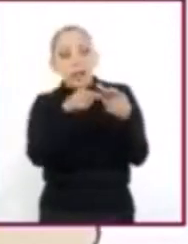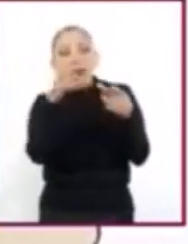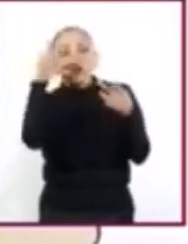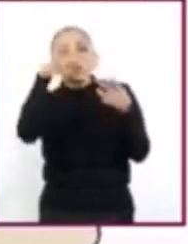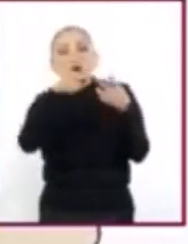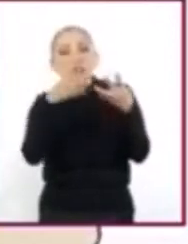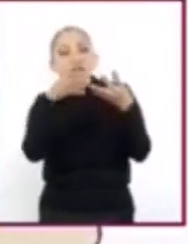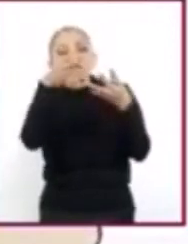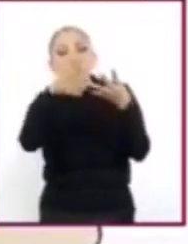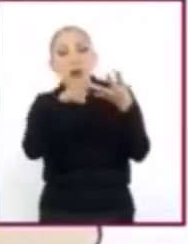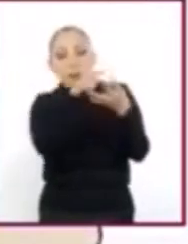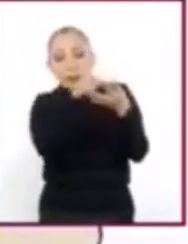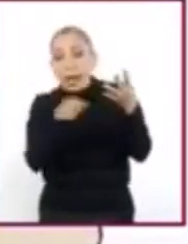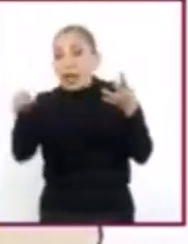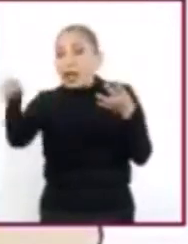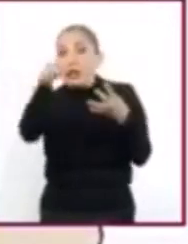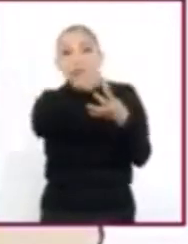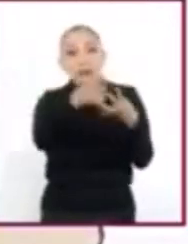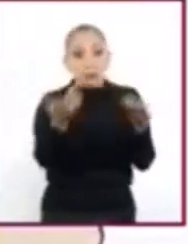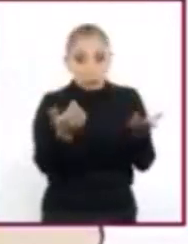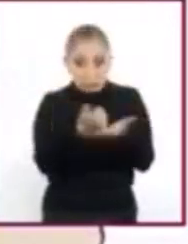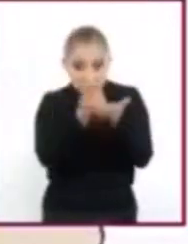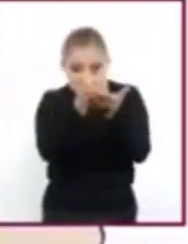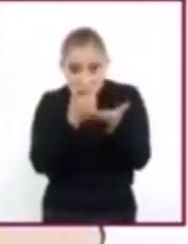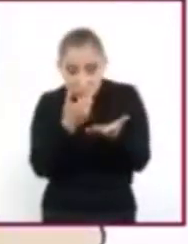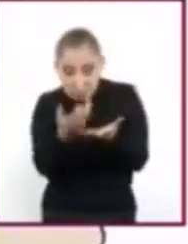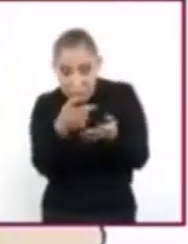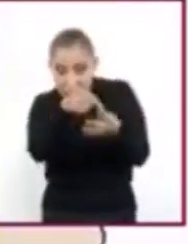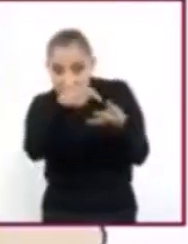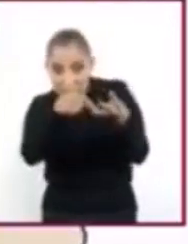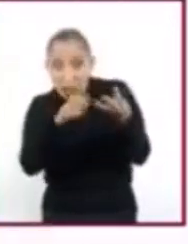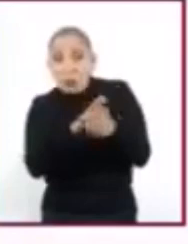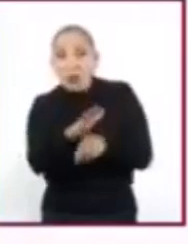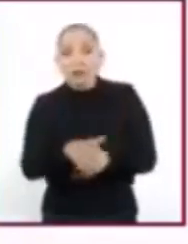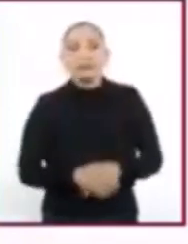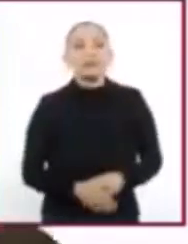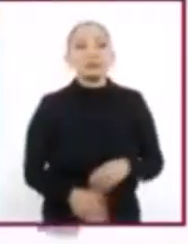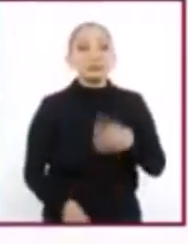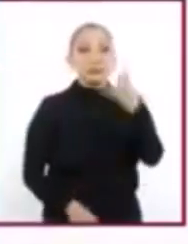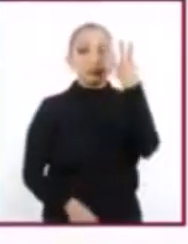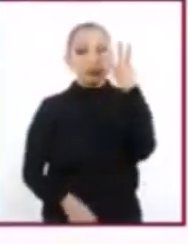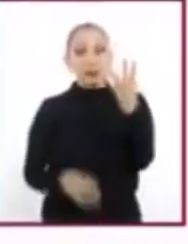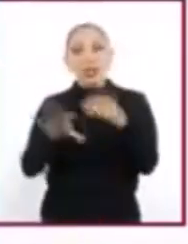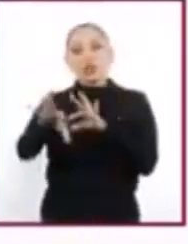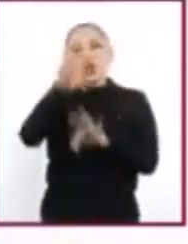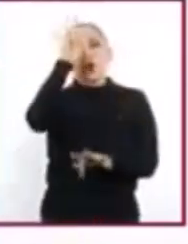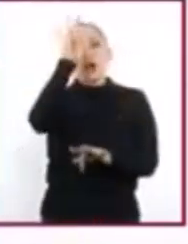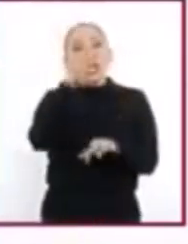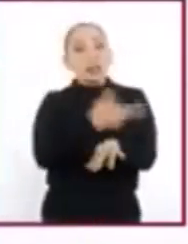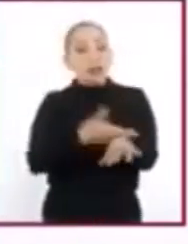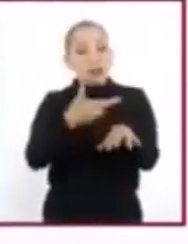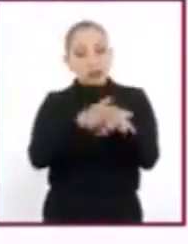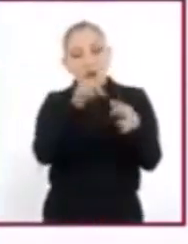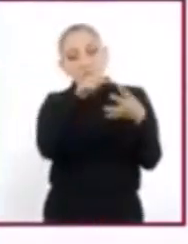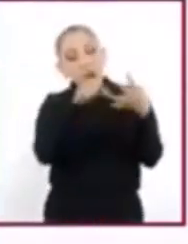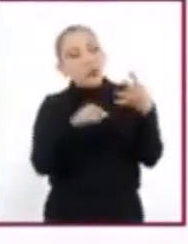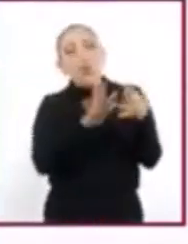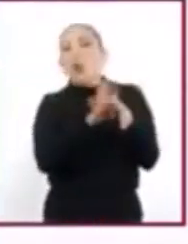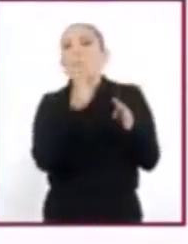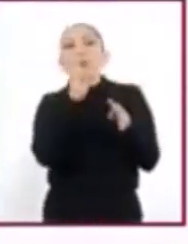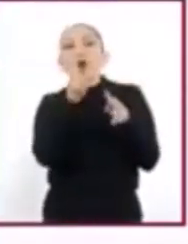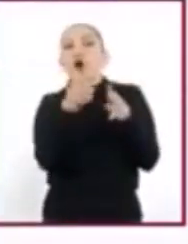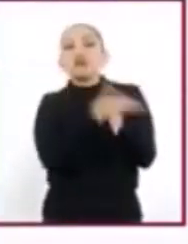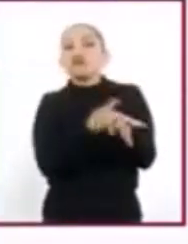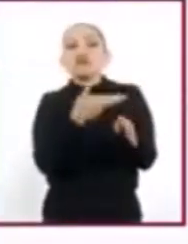pueden tener para las distintas personas involucradas en la situación. Cuatro, elegir la solución que se considere mejor y